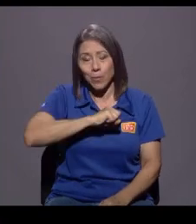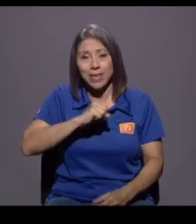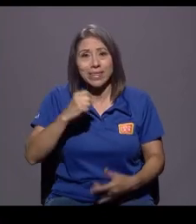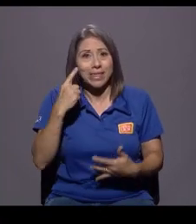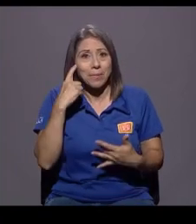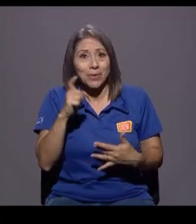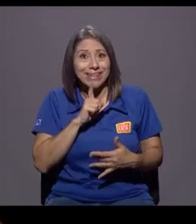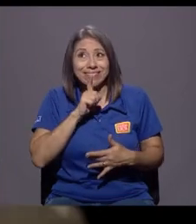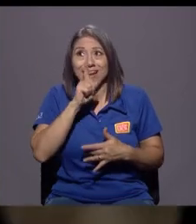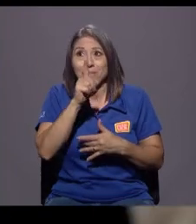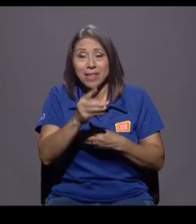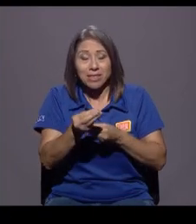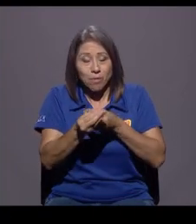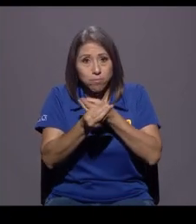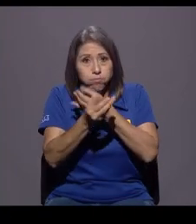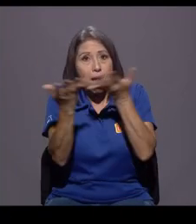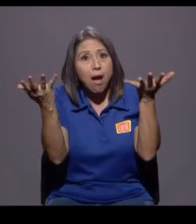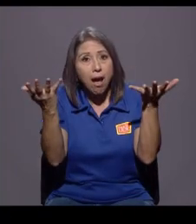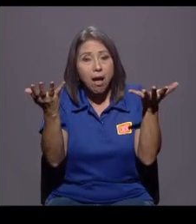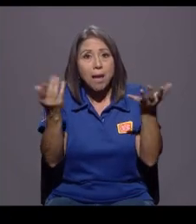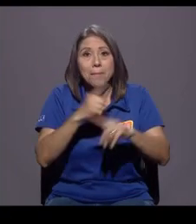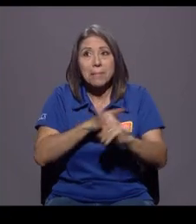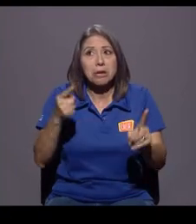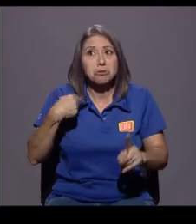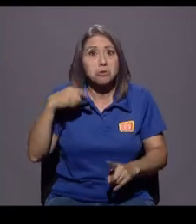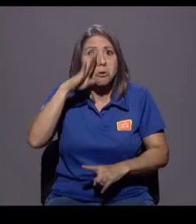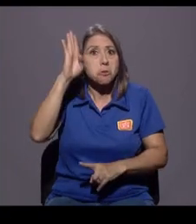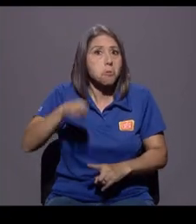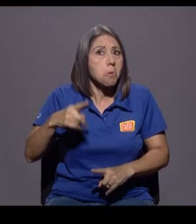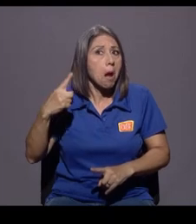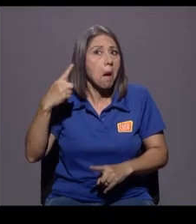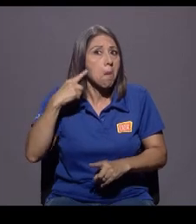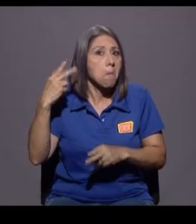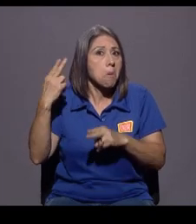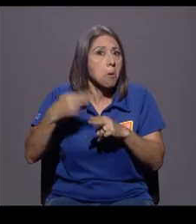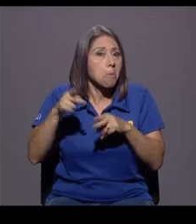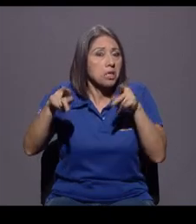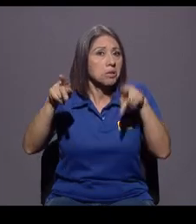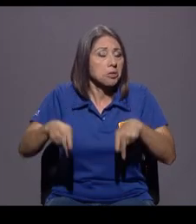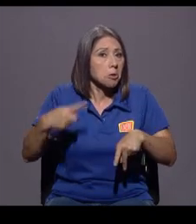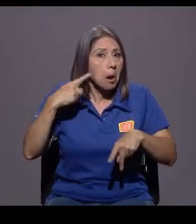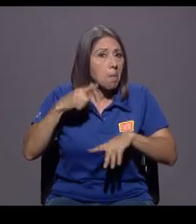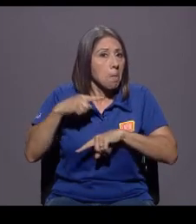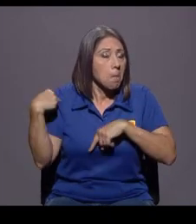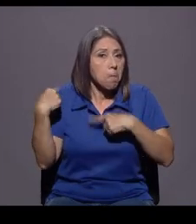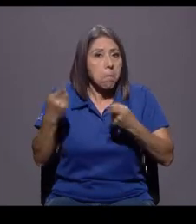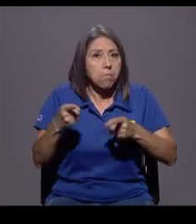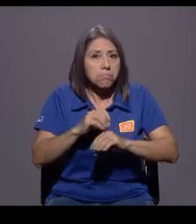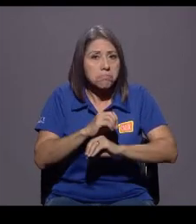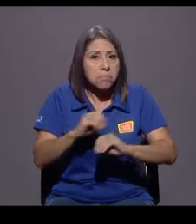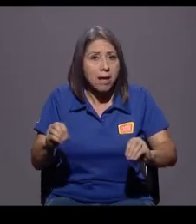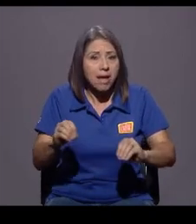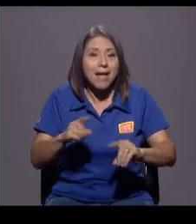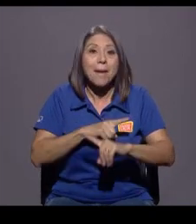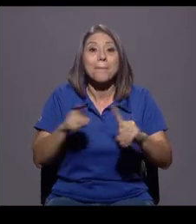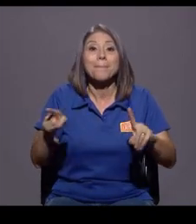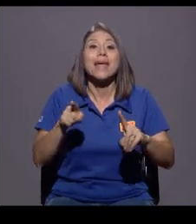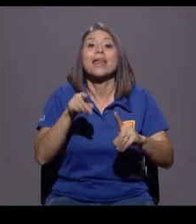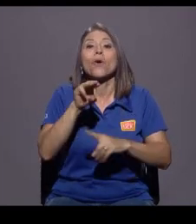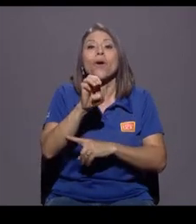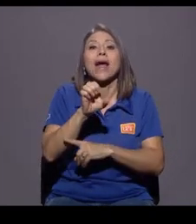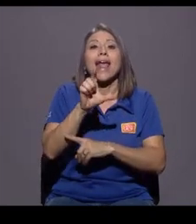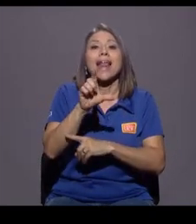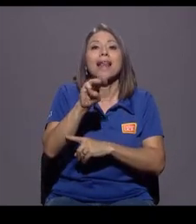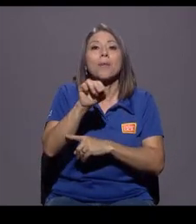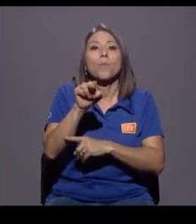honestamente, nunca he escuchado el nombre de esa persona en mi vida, así tal cual. Entonces, ¿qué es lo que pasa? El mundo cero república,